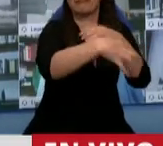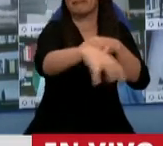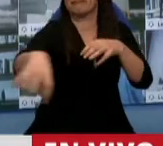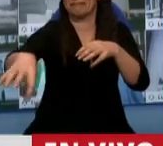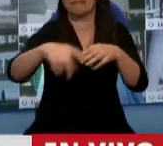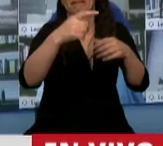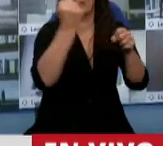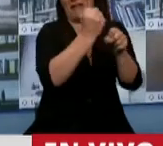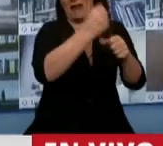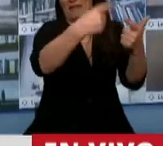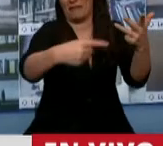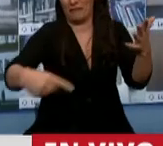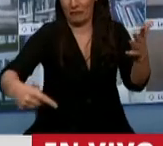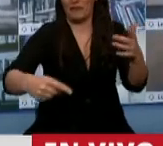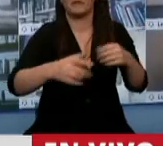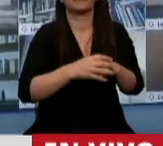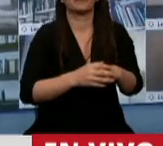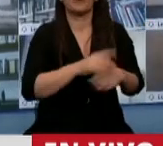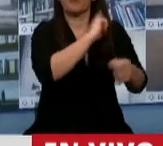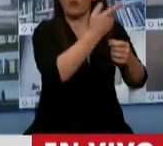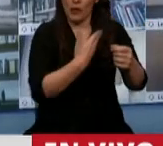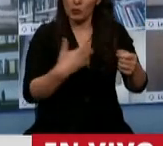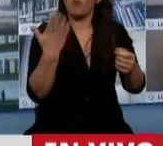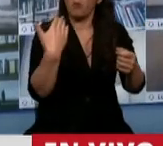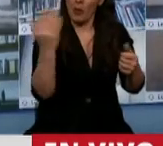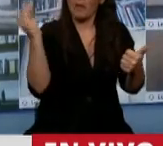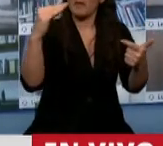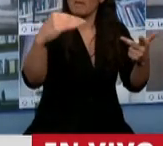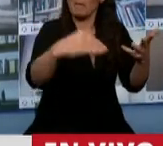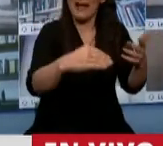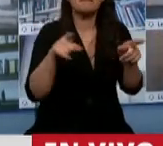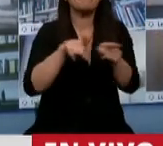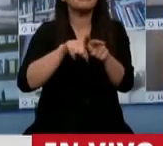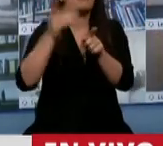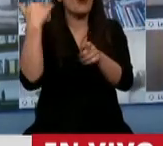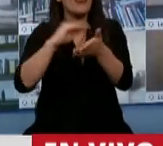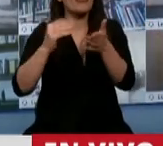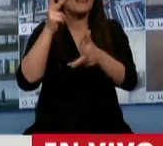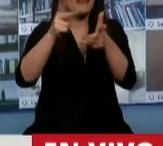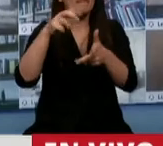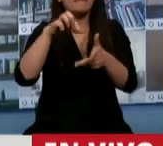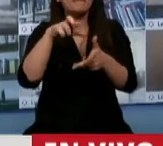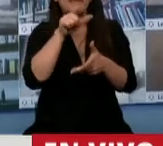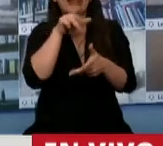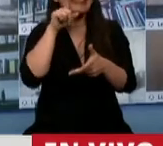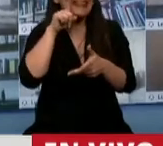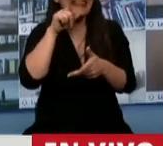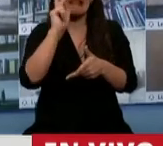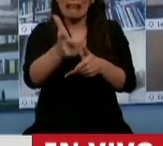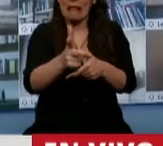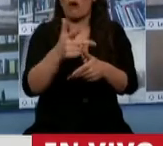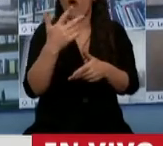incluso faculta ampliarlos al Poder Ejecutivo. Como le decía el diputado Fernández Patri, hay importantes medidas